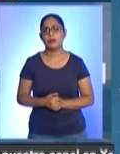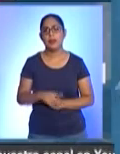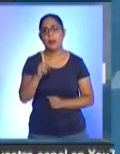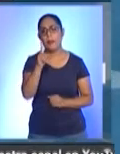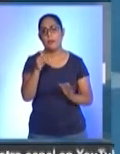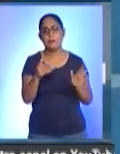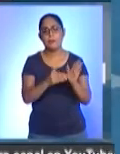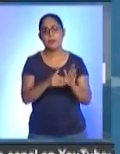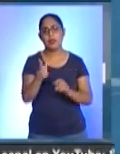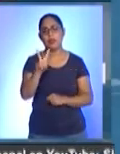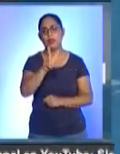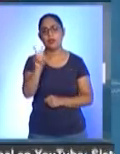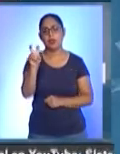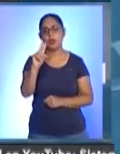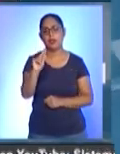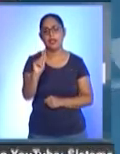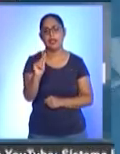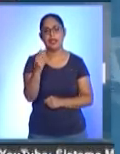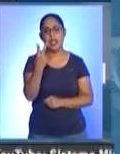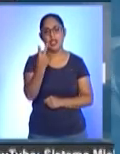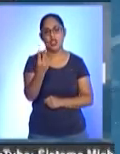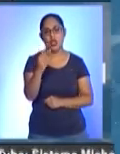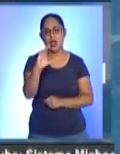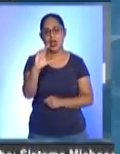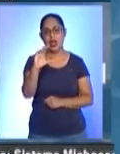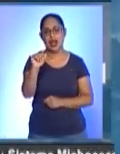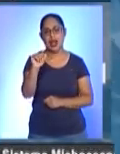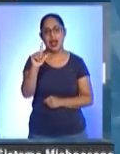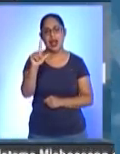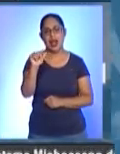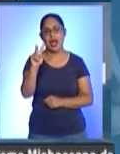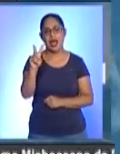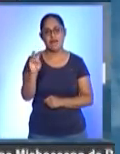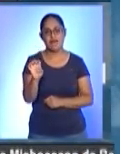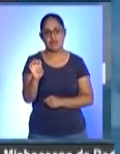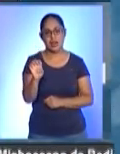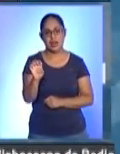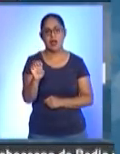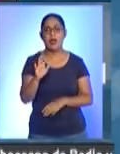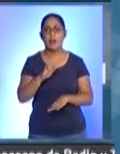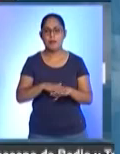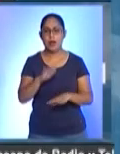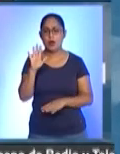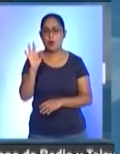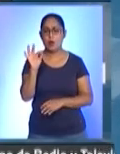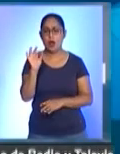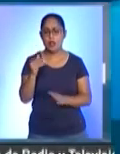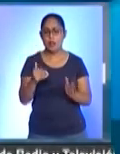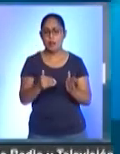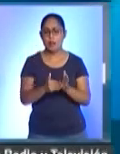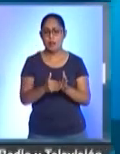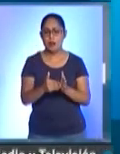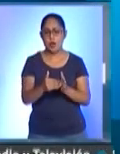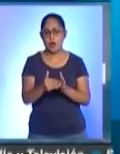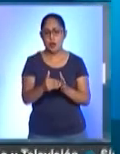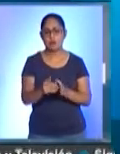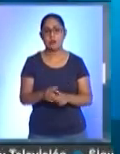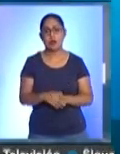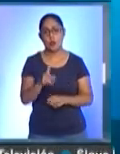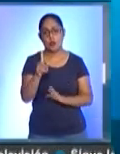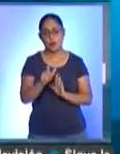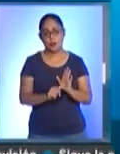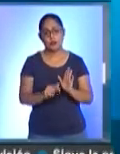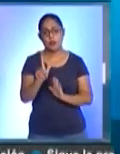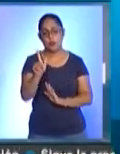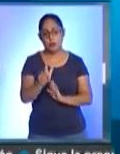.282 claves con un equivalente en piezas de más de 40 millones de piezas. Por mes, dijo el